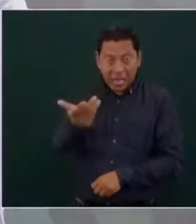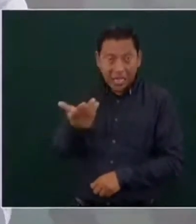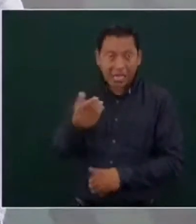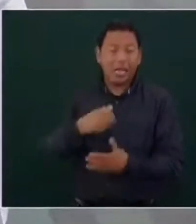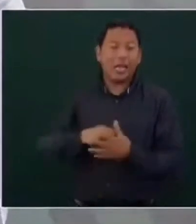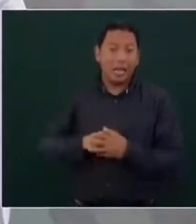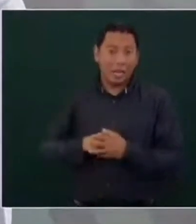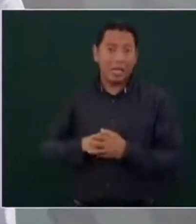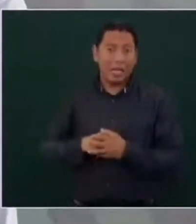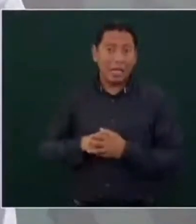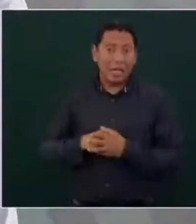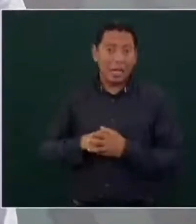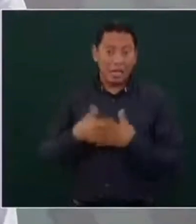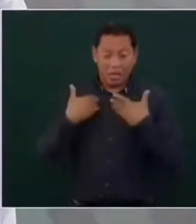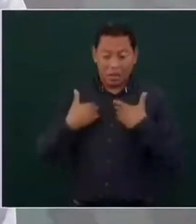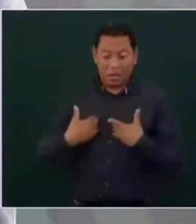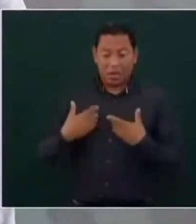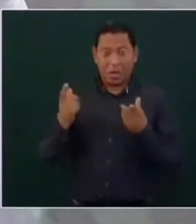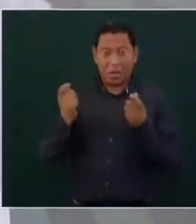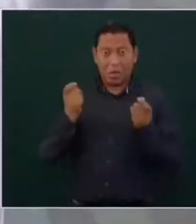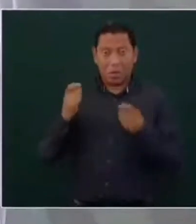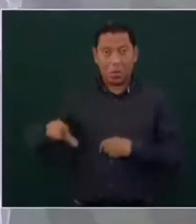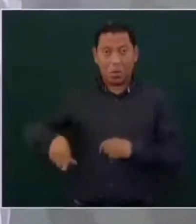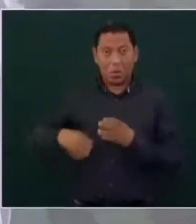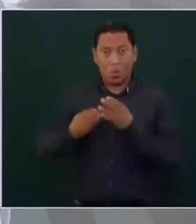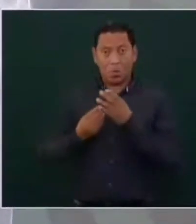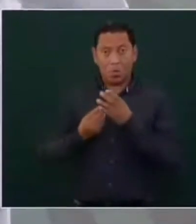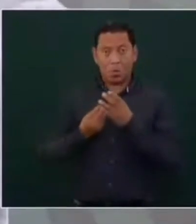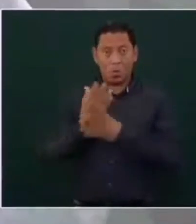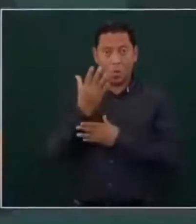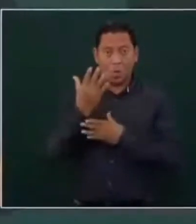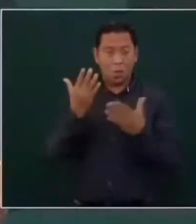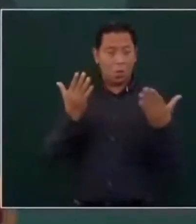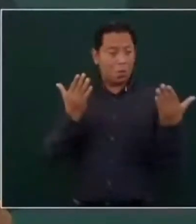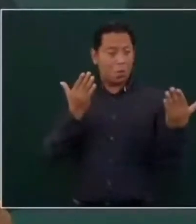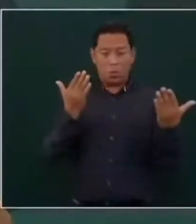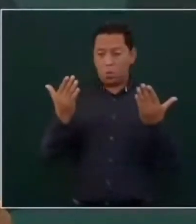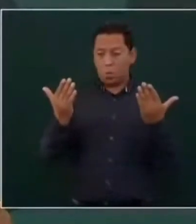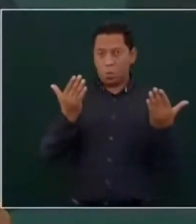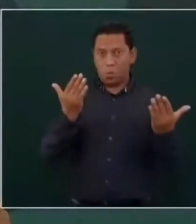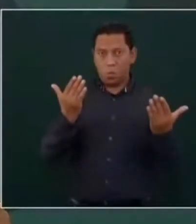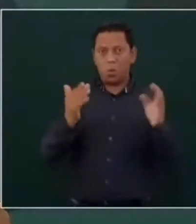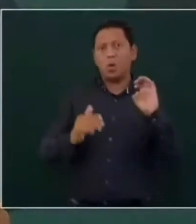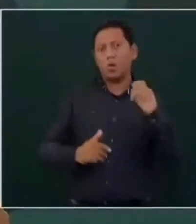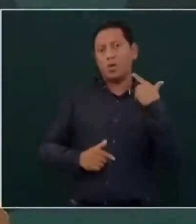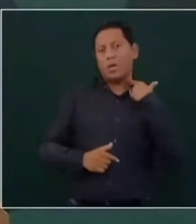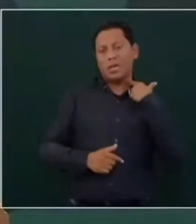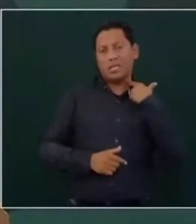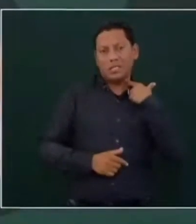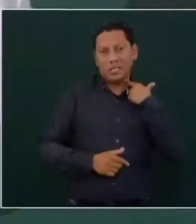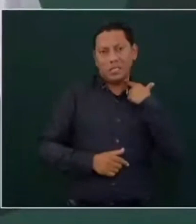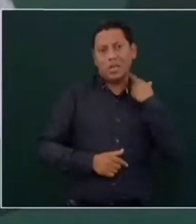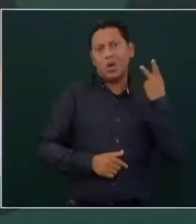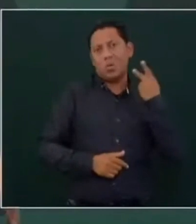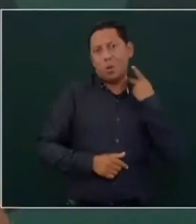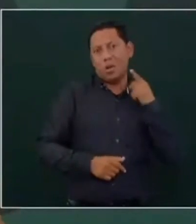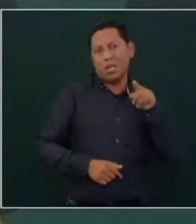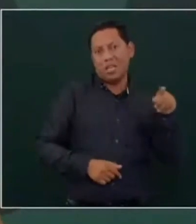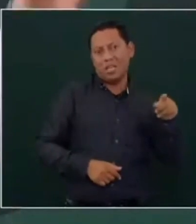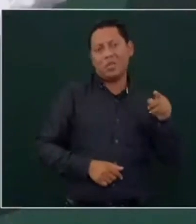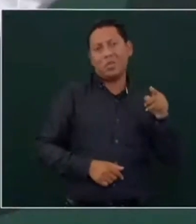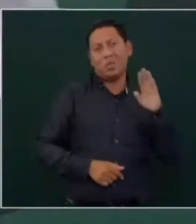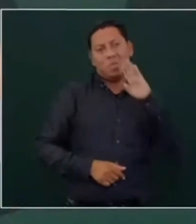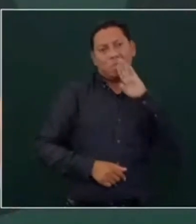comparar con los políticos tradicionales corruptos